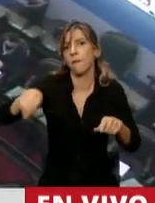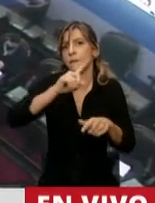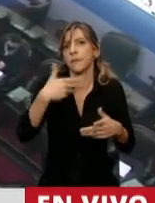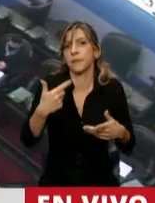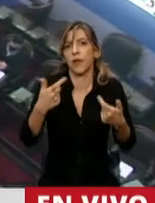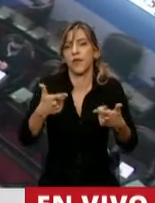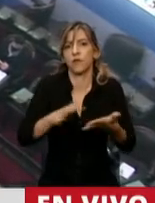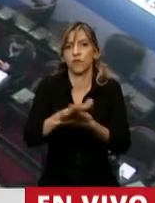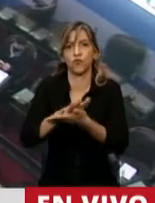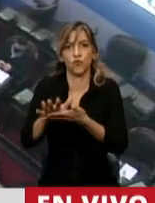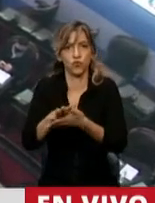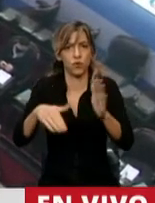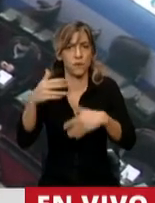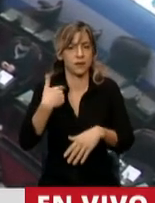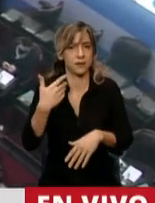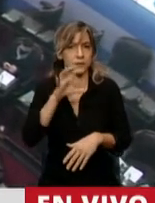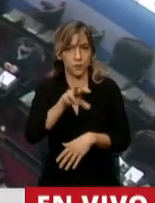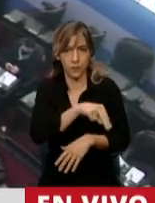un elemento absolutamente necesario...